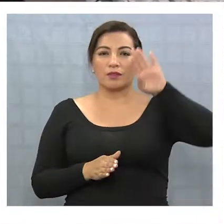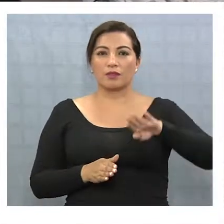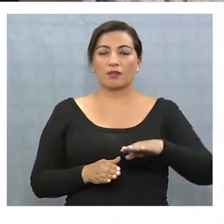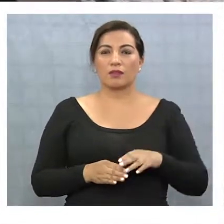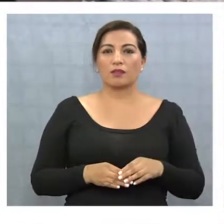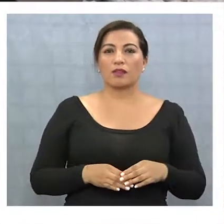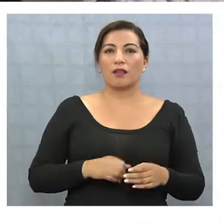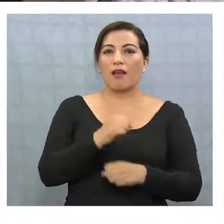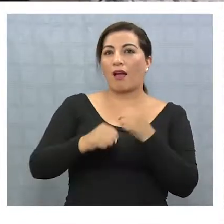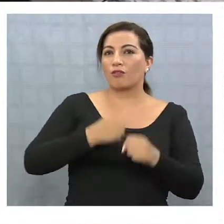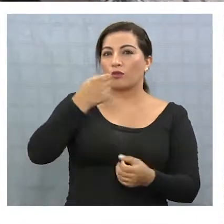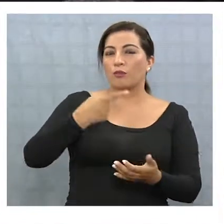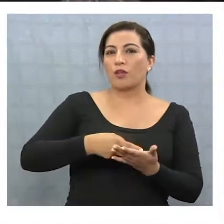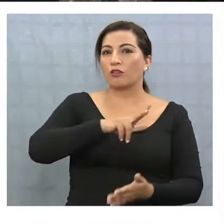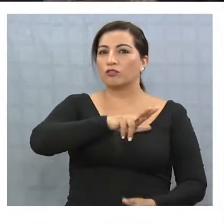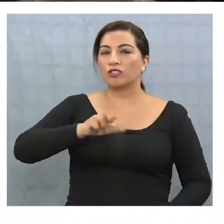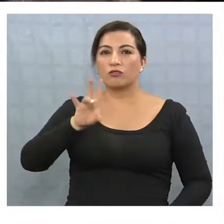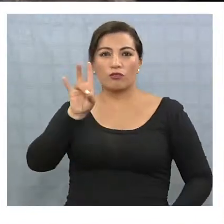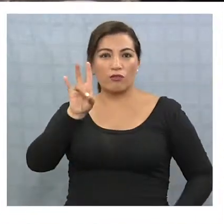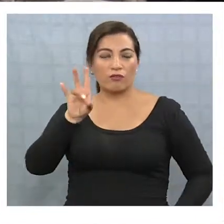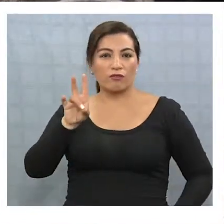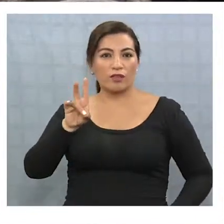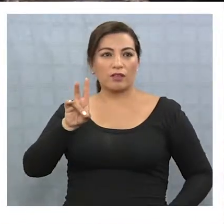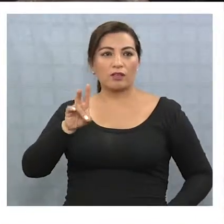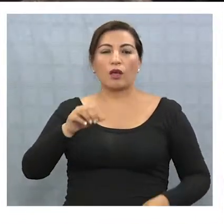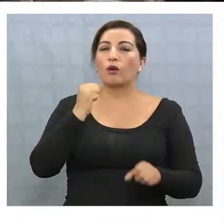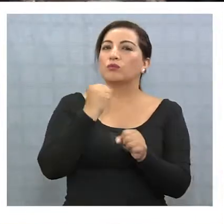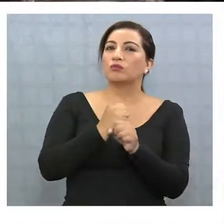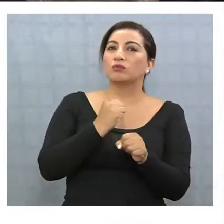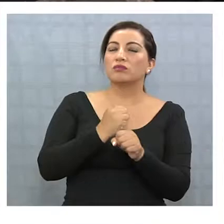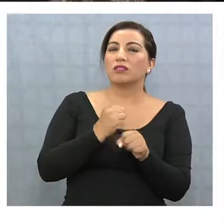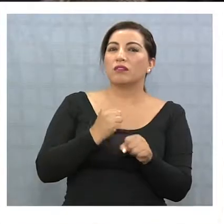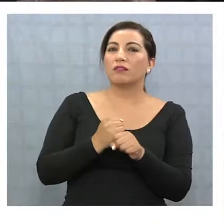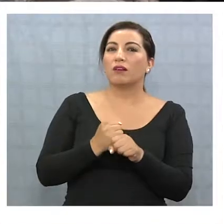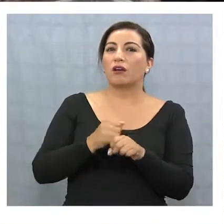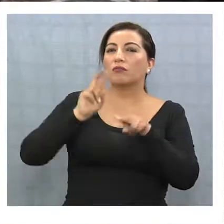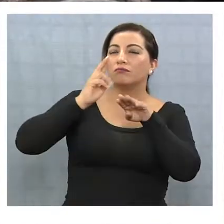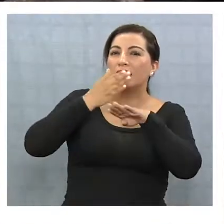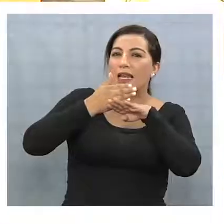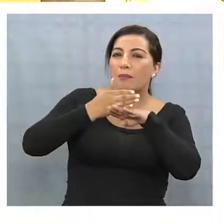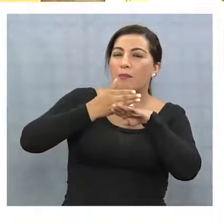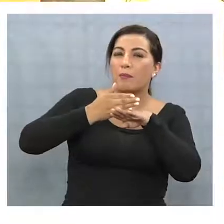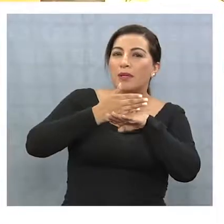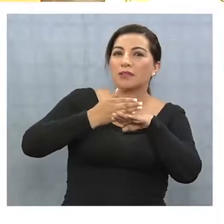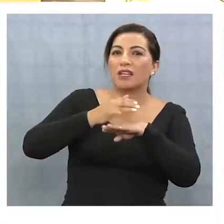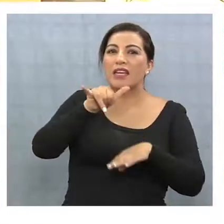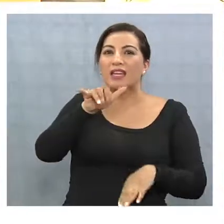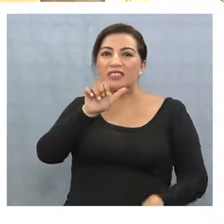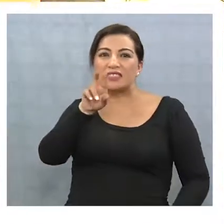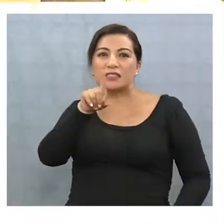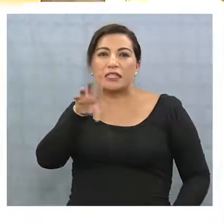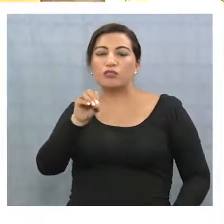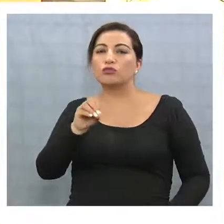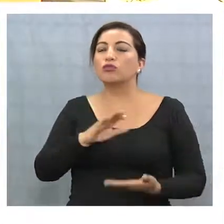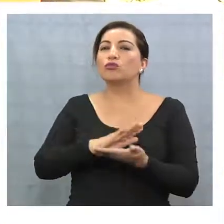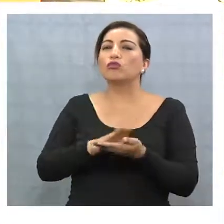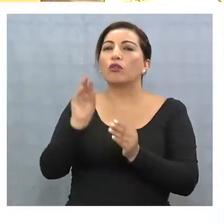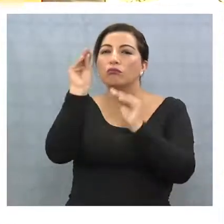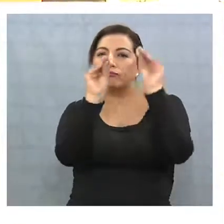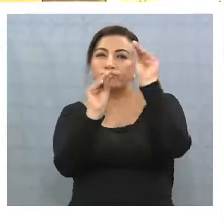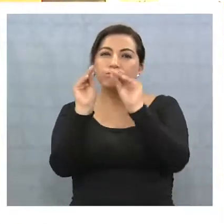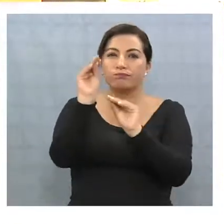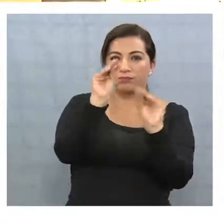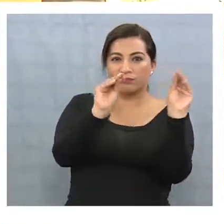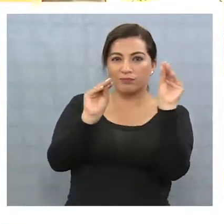que es del año 1890. Vamos a hacer un trabajo estilístico de maticería, carpintería, yesería, de todas las decoraciones y vamos a darle